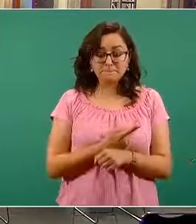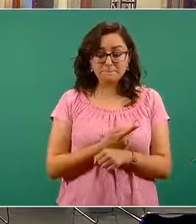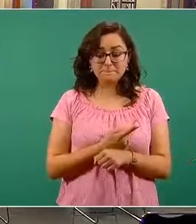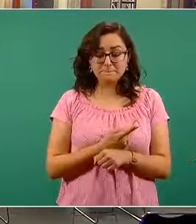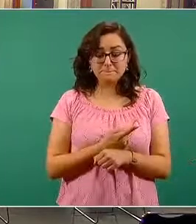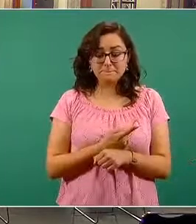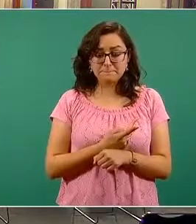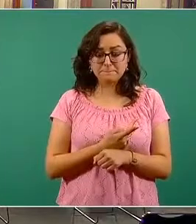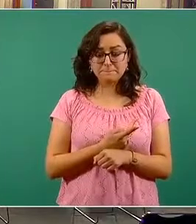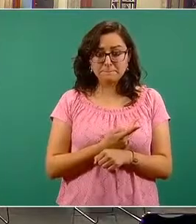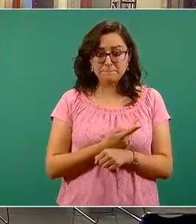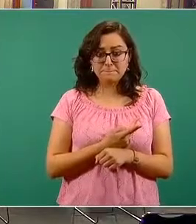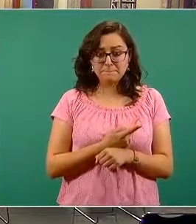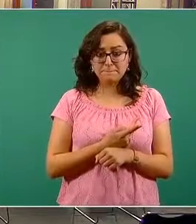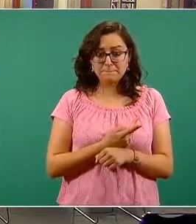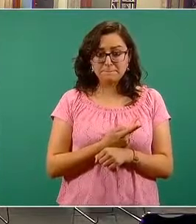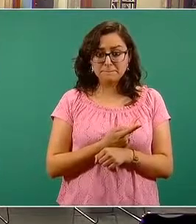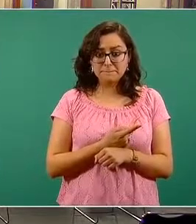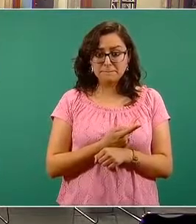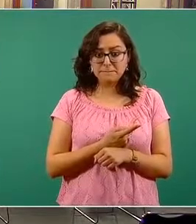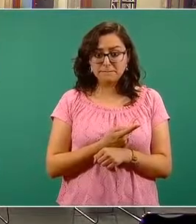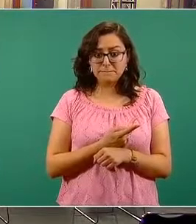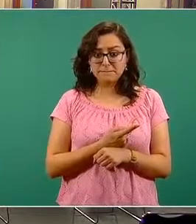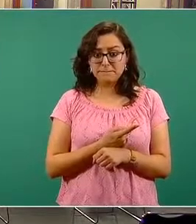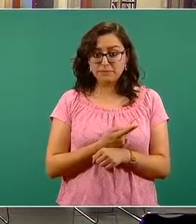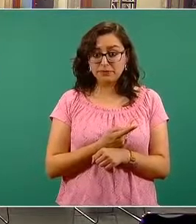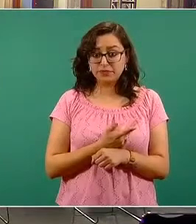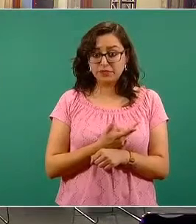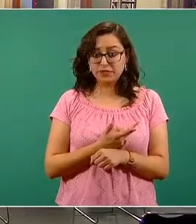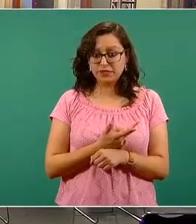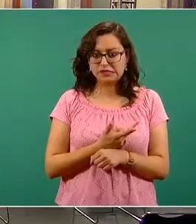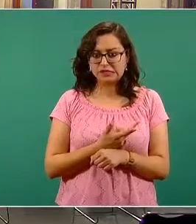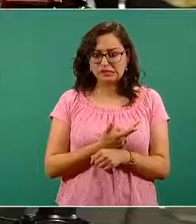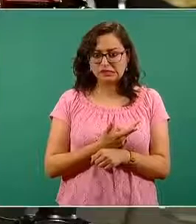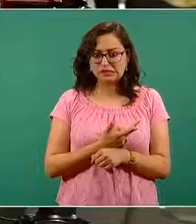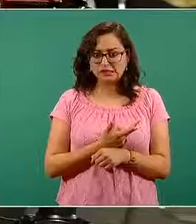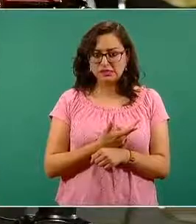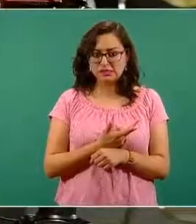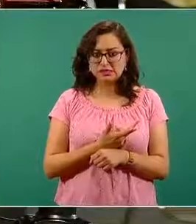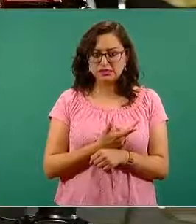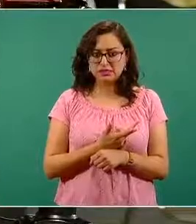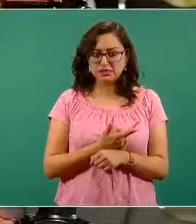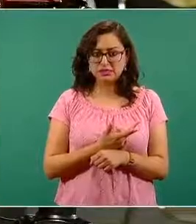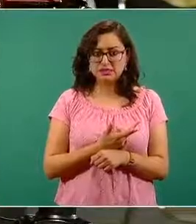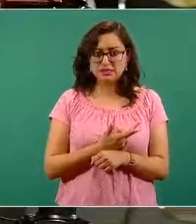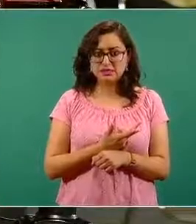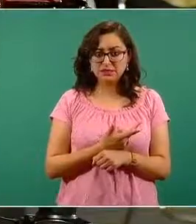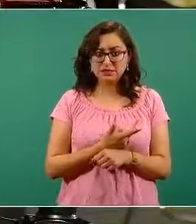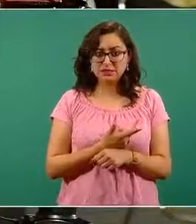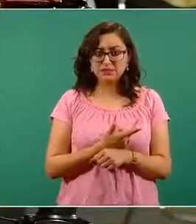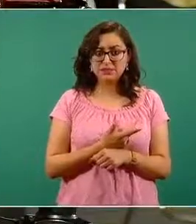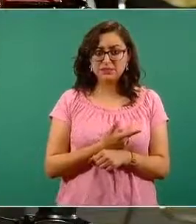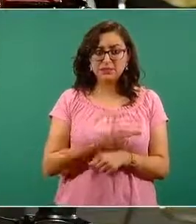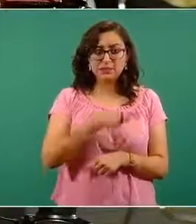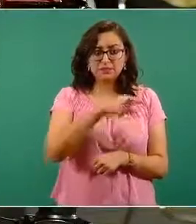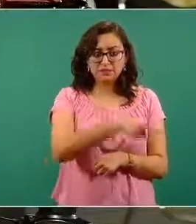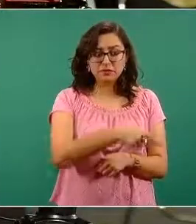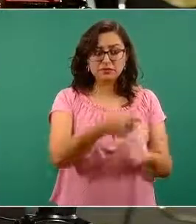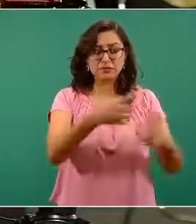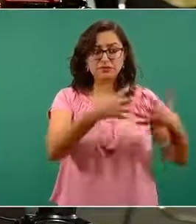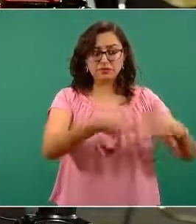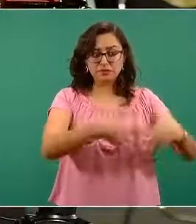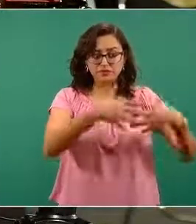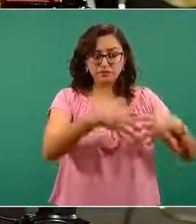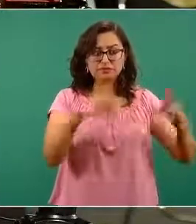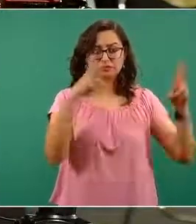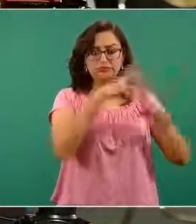tiene la efectividad que requiere el paciente, entonces cuando deciden llevarlo